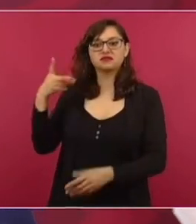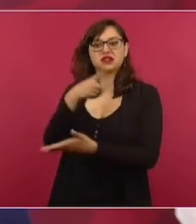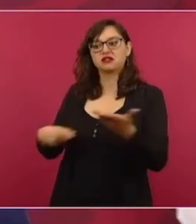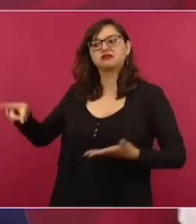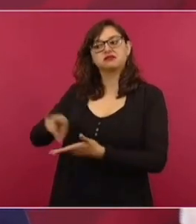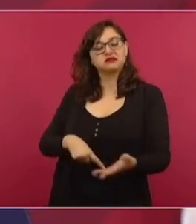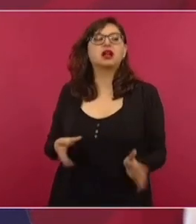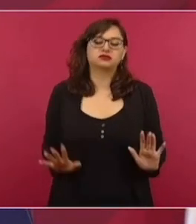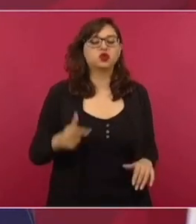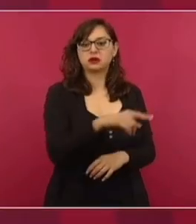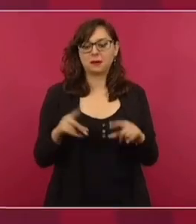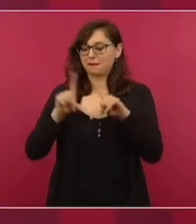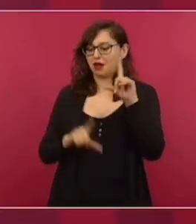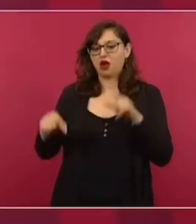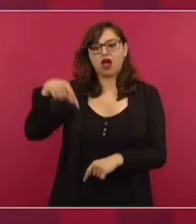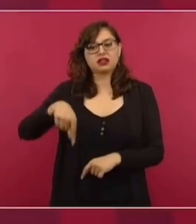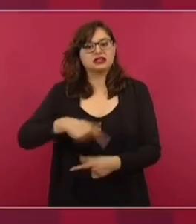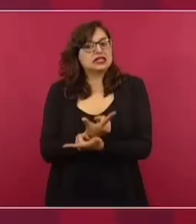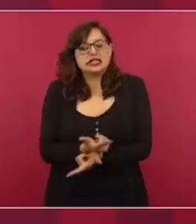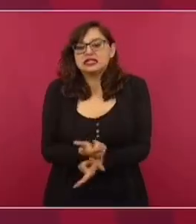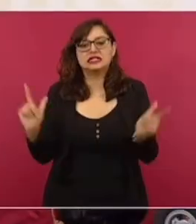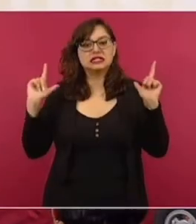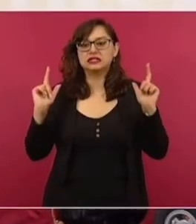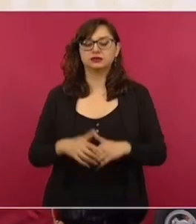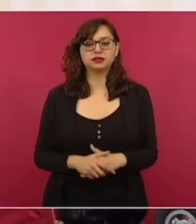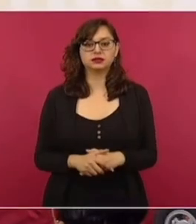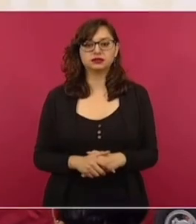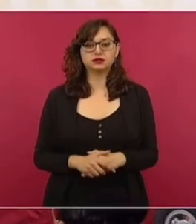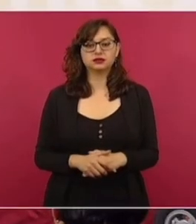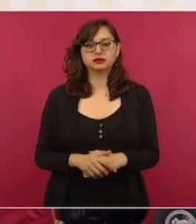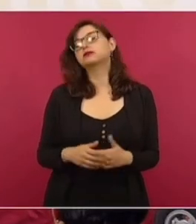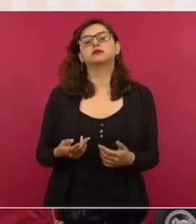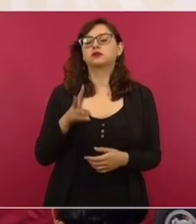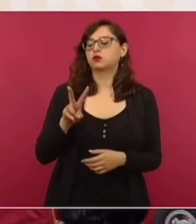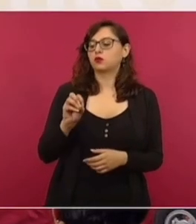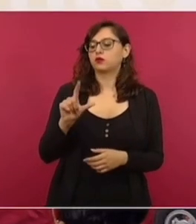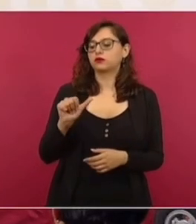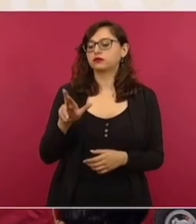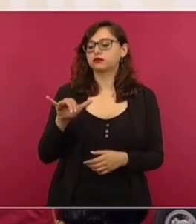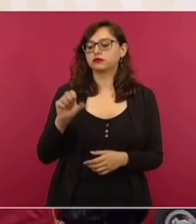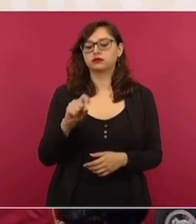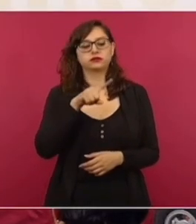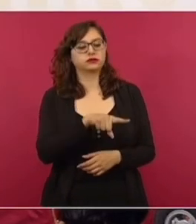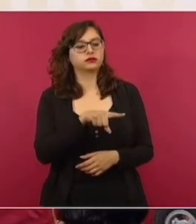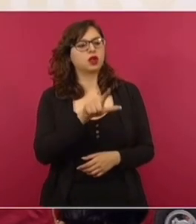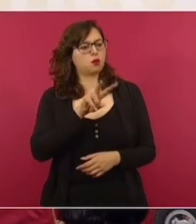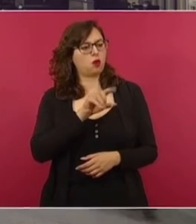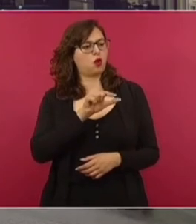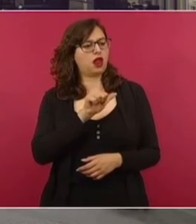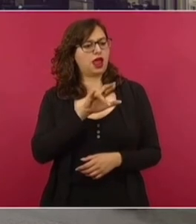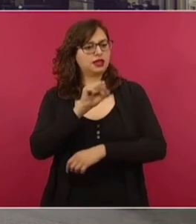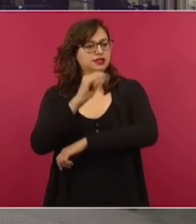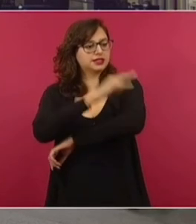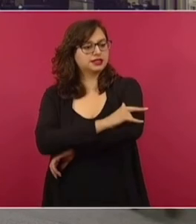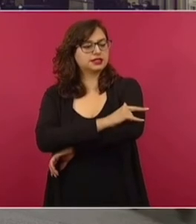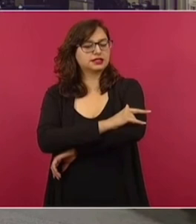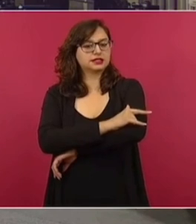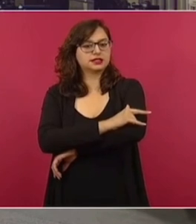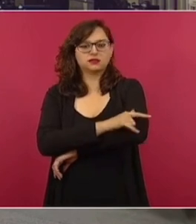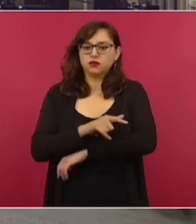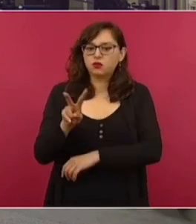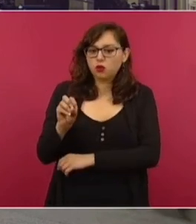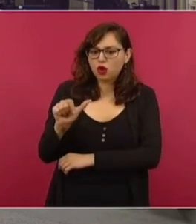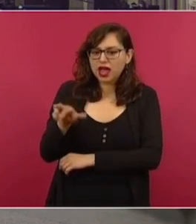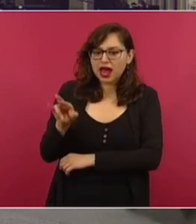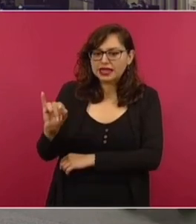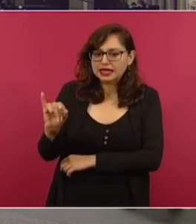protesta. todo respeto. Me gustó mucho lo que puso Volari. ¿Por qué no pones a Volari? Es Volari,